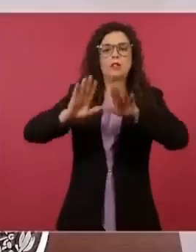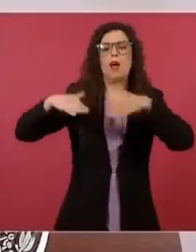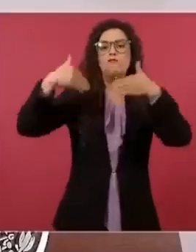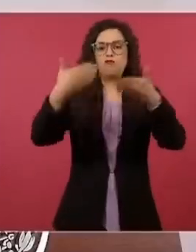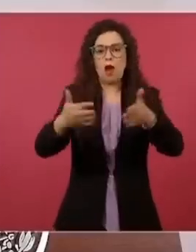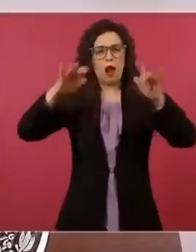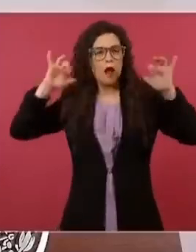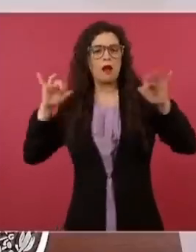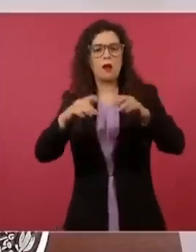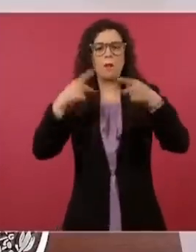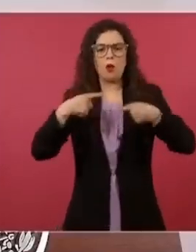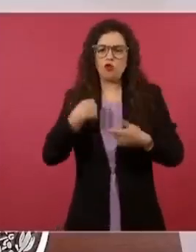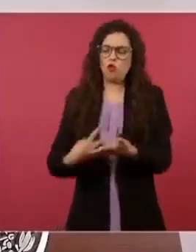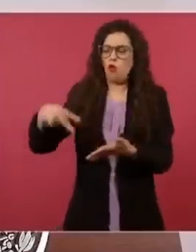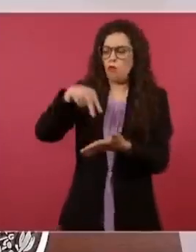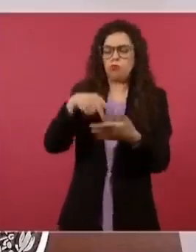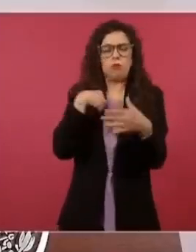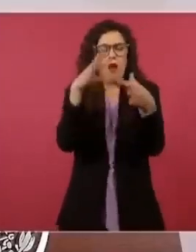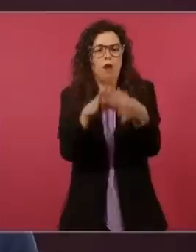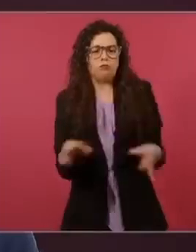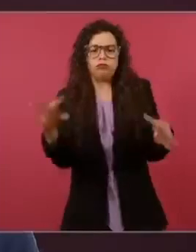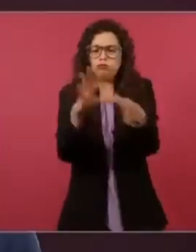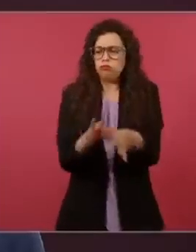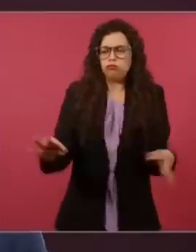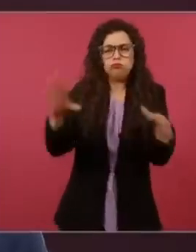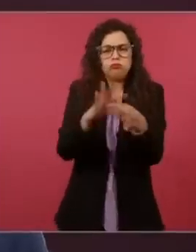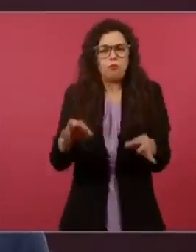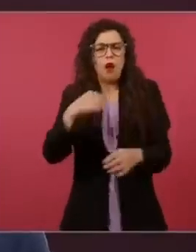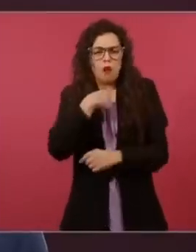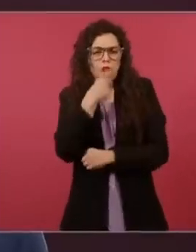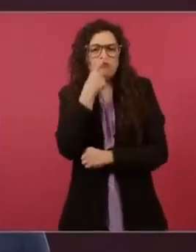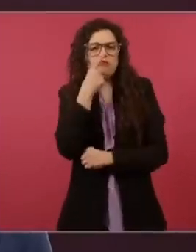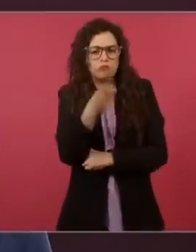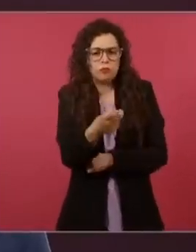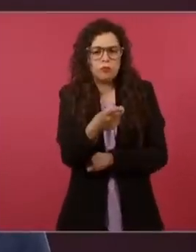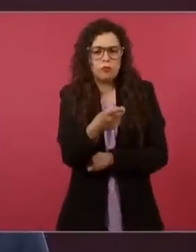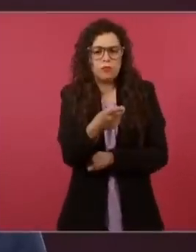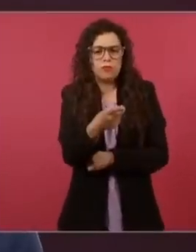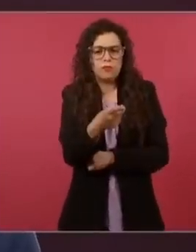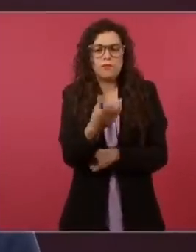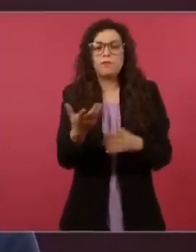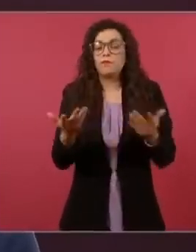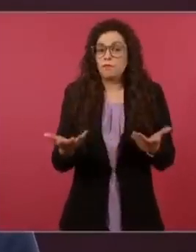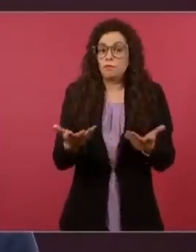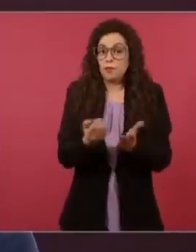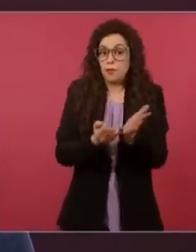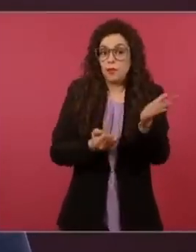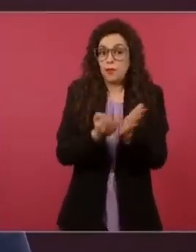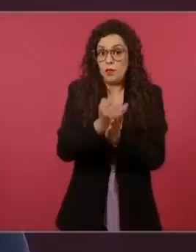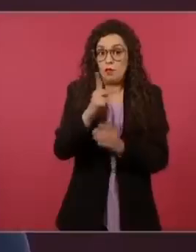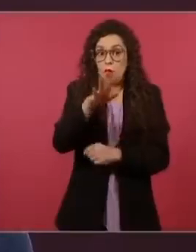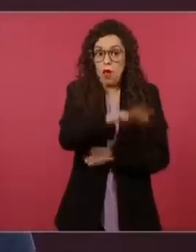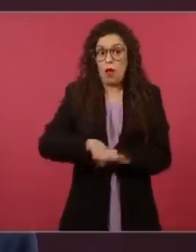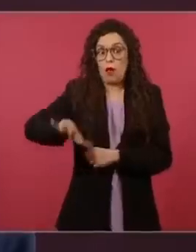la elección por el pueblo, pero